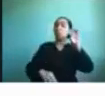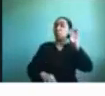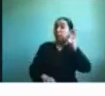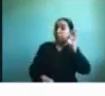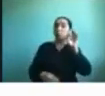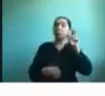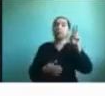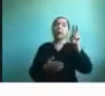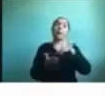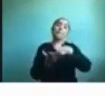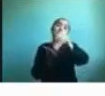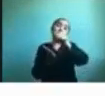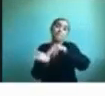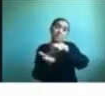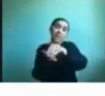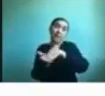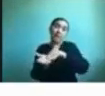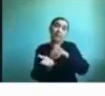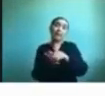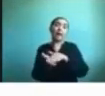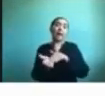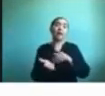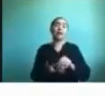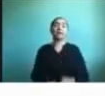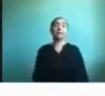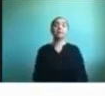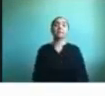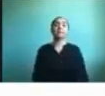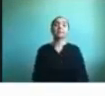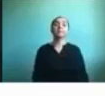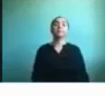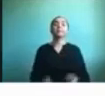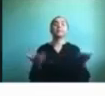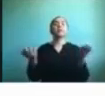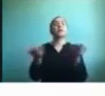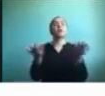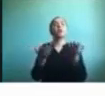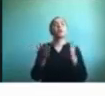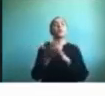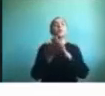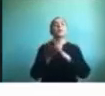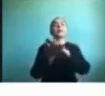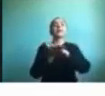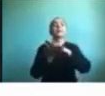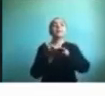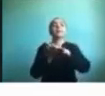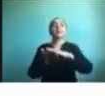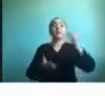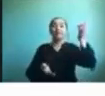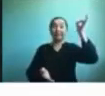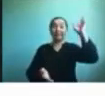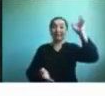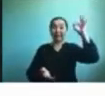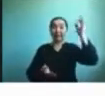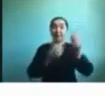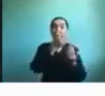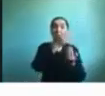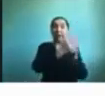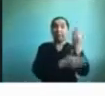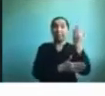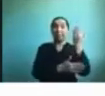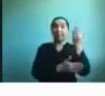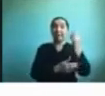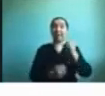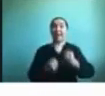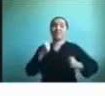organizar estas actividades por ejemplo que los días sábado sean mañanas de baile donde